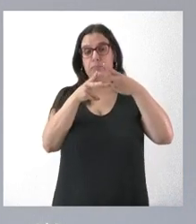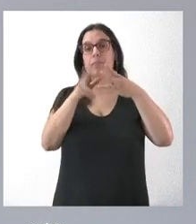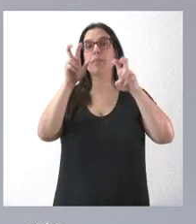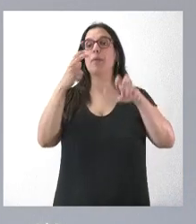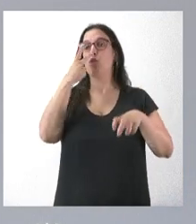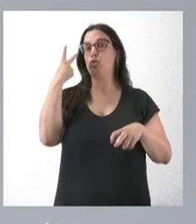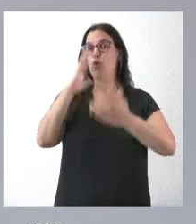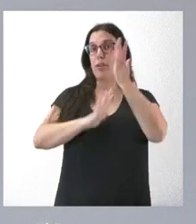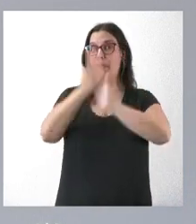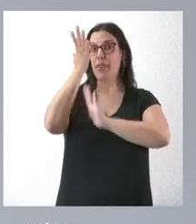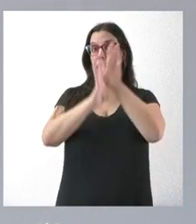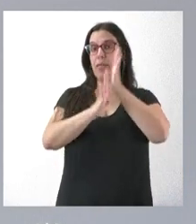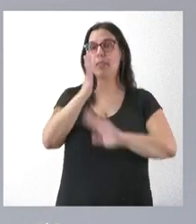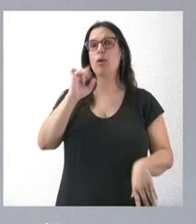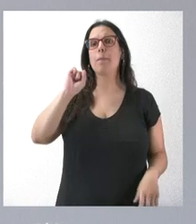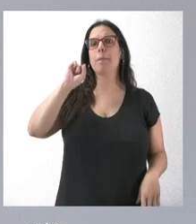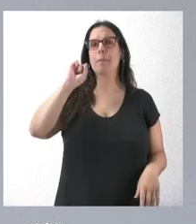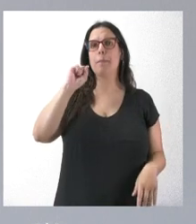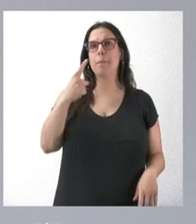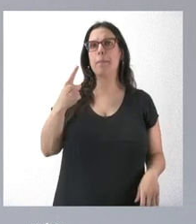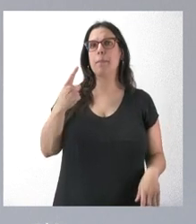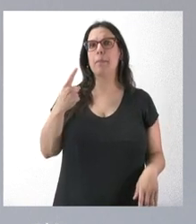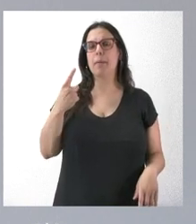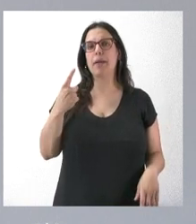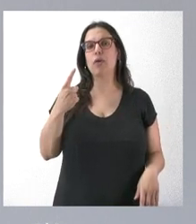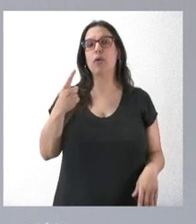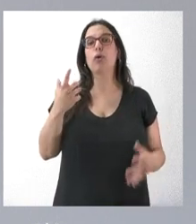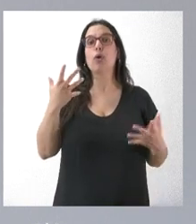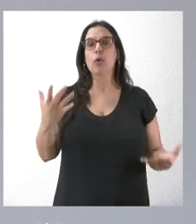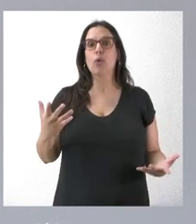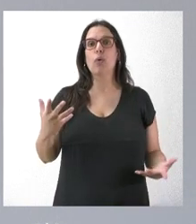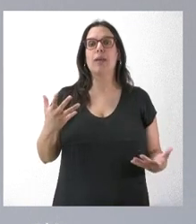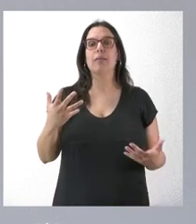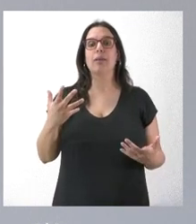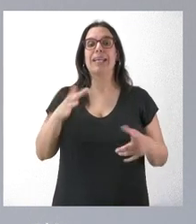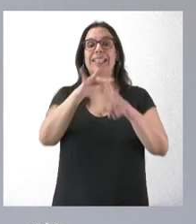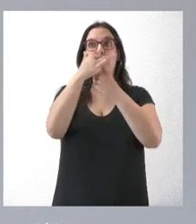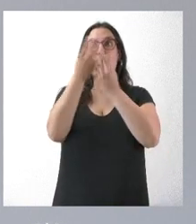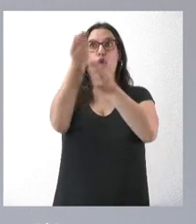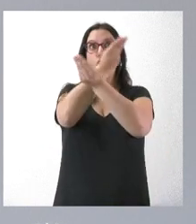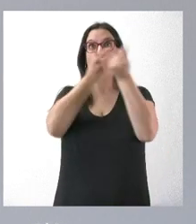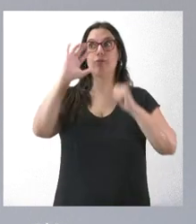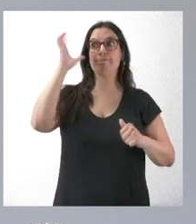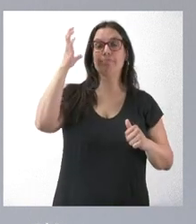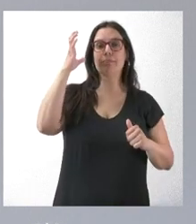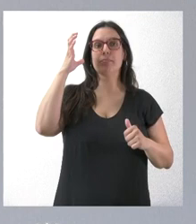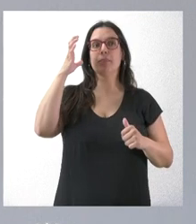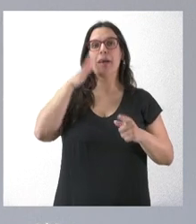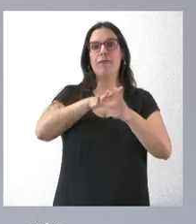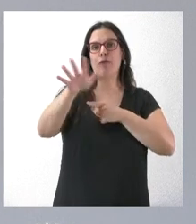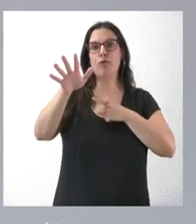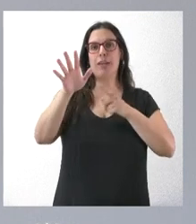hace dos años, lo primero que tengo que producirse es que no se den las mismas condiciones que lo motivaron, que motivaron incendios